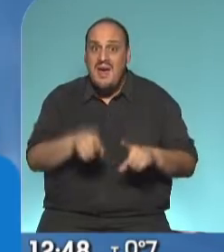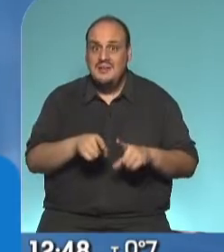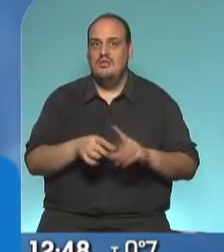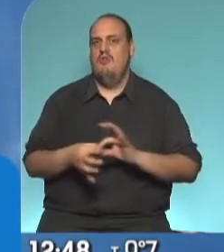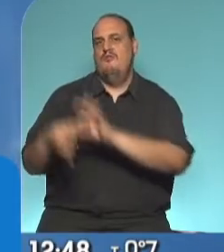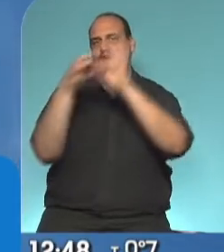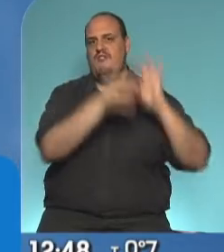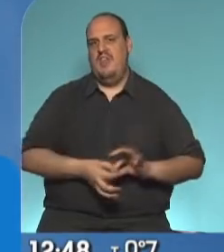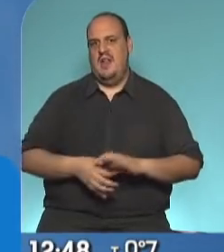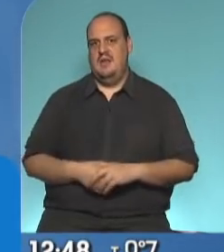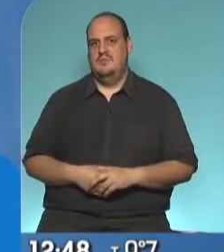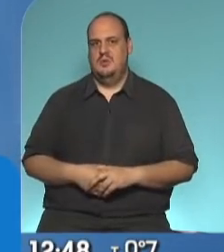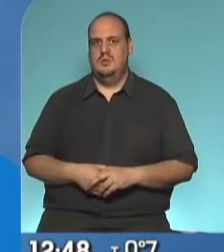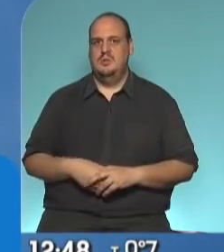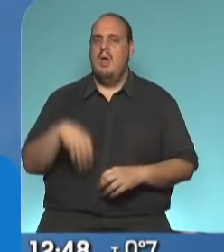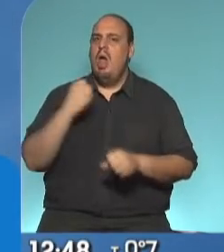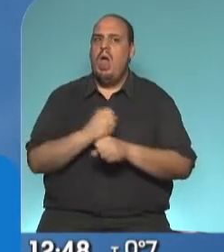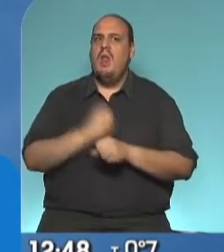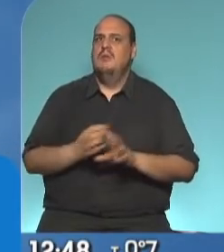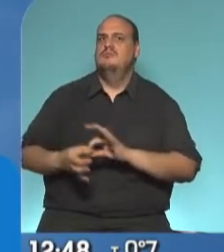federalismo, integrarnos, trabajar juntos.